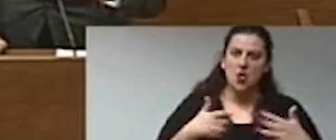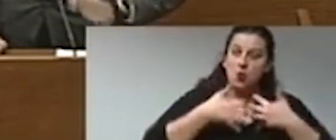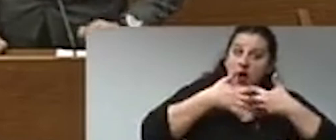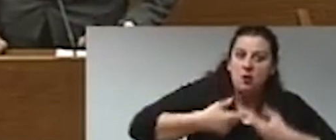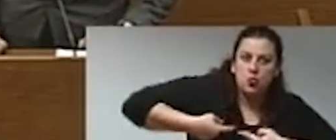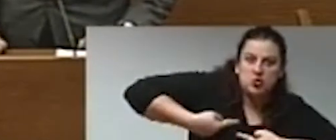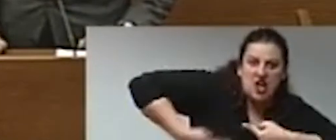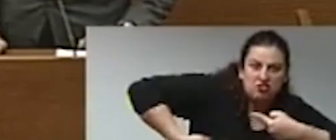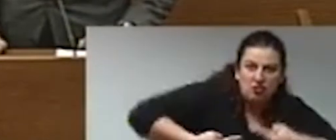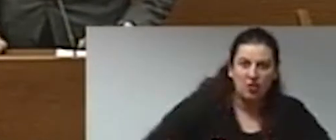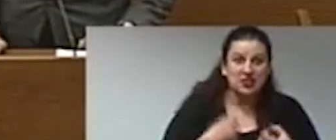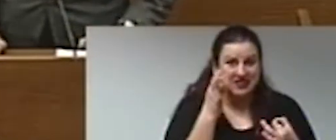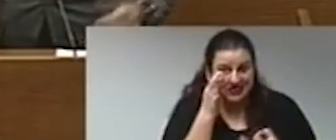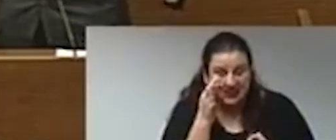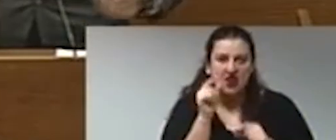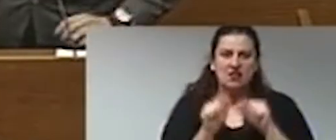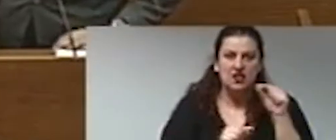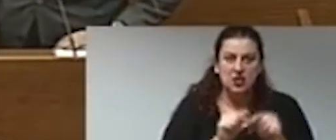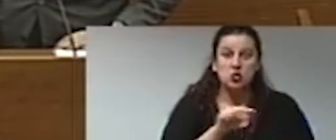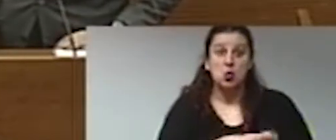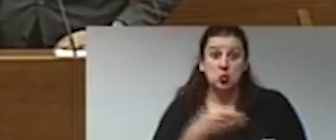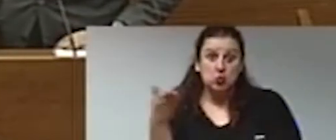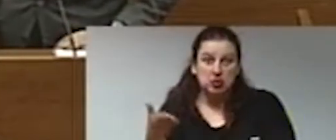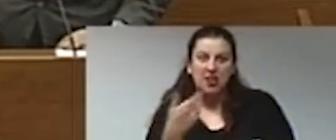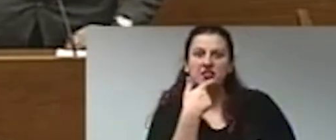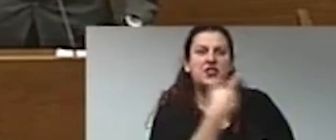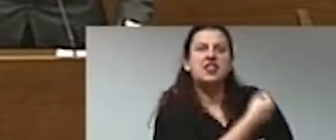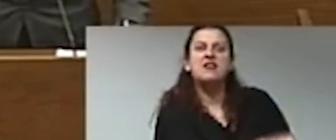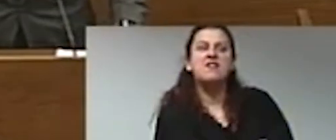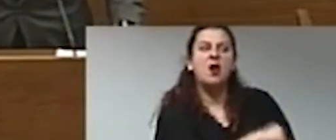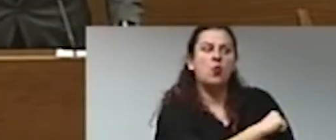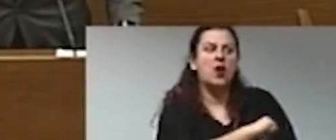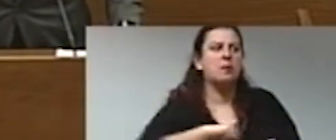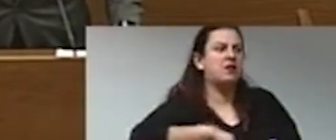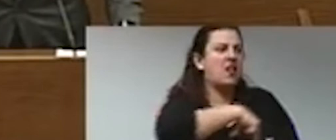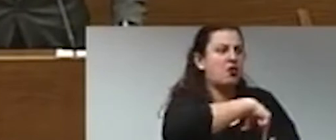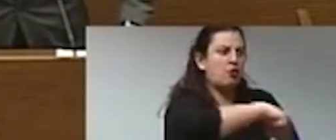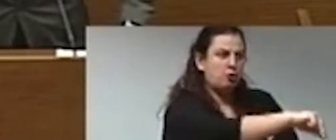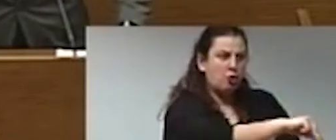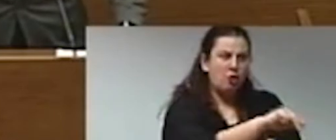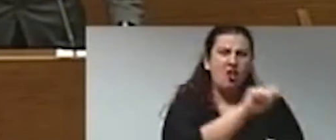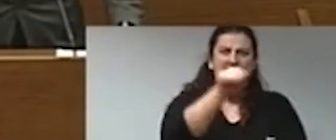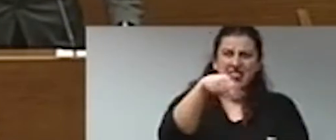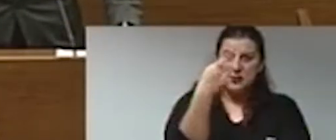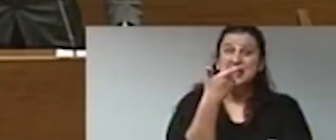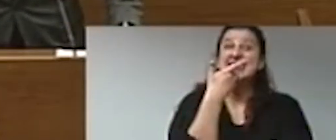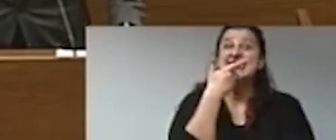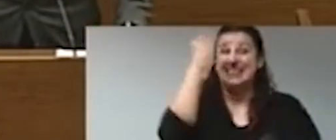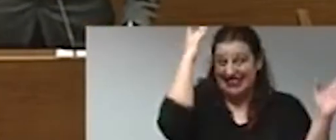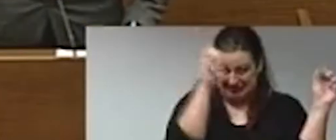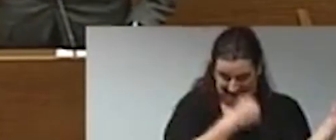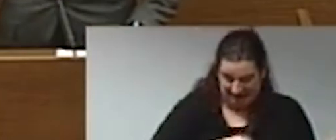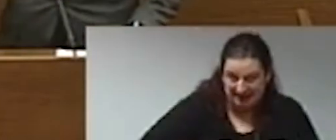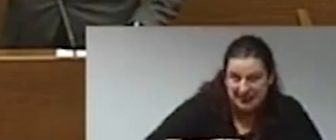vacuna. Póngase en sus zapatos, señora Barceló. Después de estas condenas, ¿qué le pediría a usted a un conseller del Partido Popular, señora Barceló?